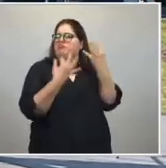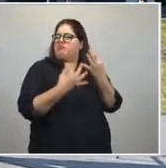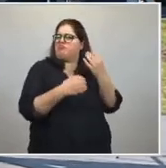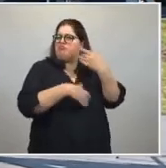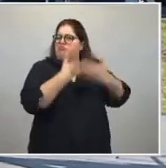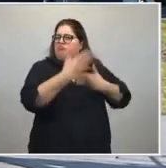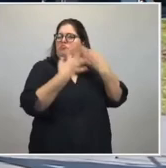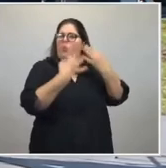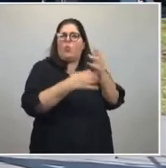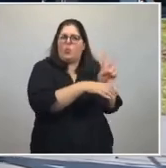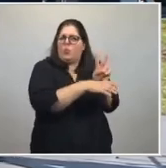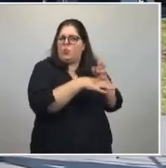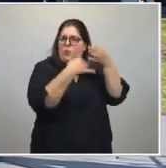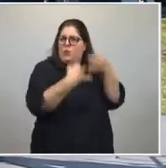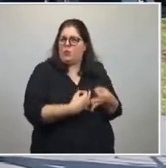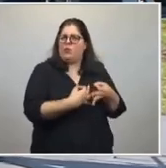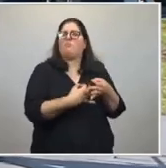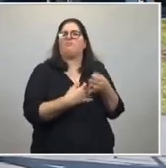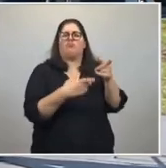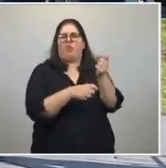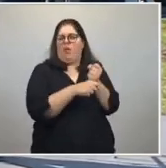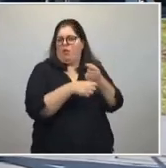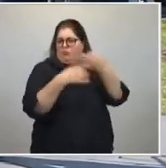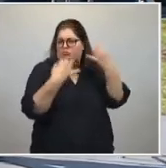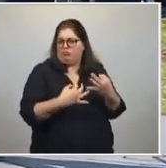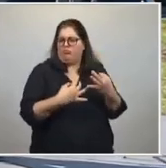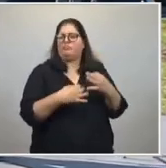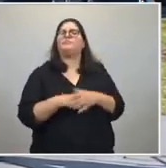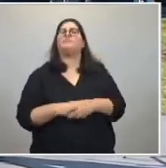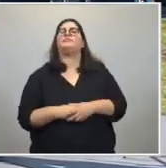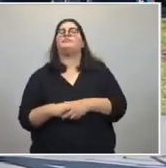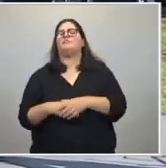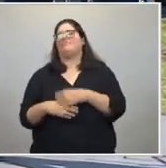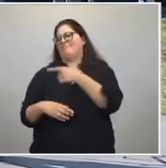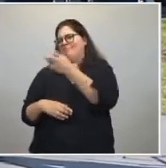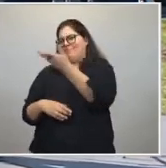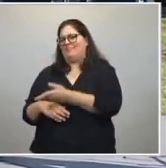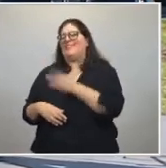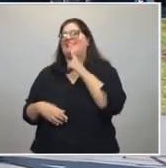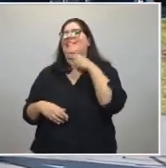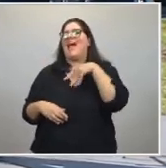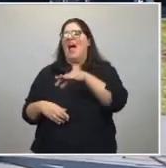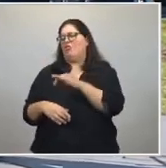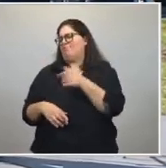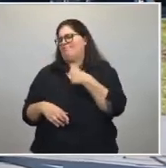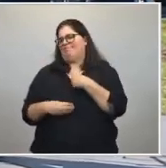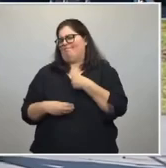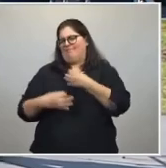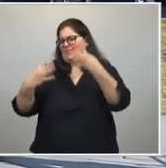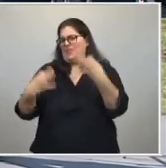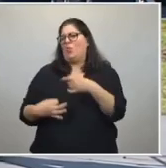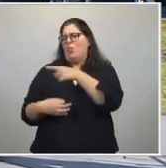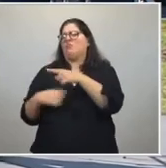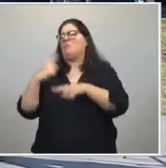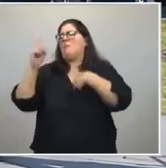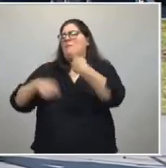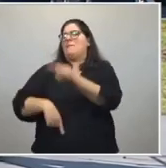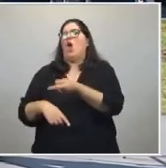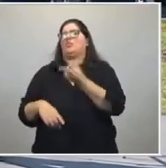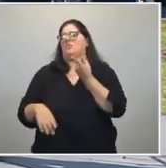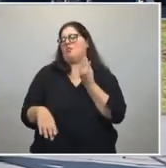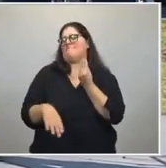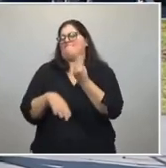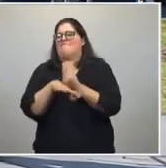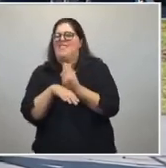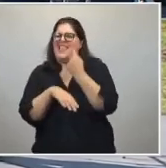Así que gran tarea y estoy seguro, Tano, que vas a ser no sólo el próximo Intendente de Merlo, sino